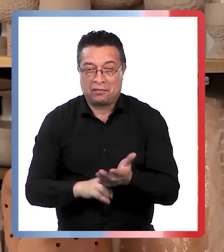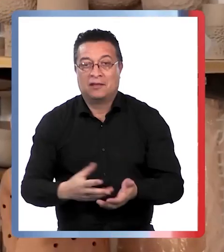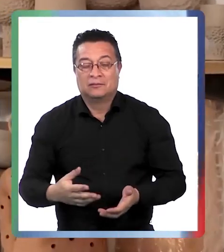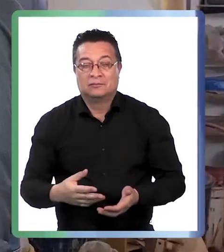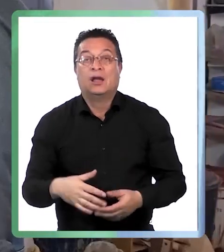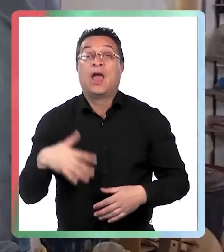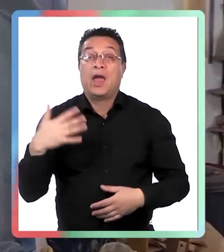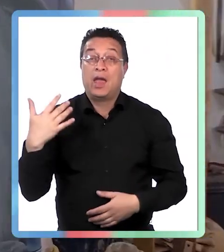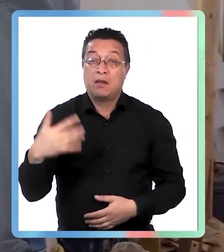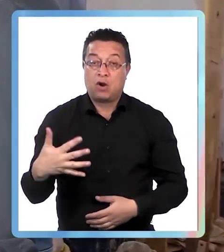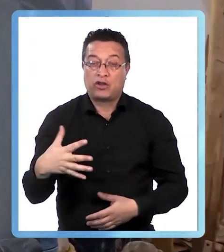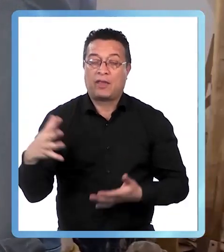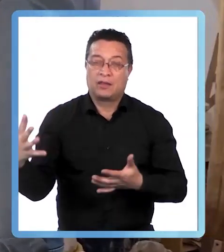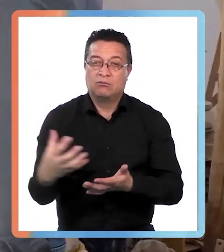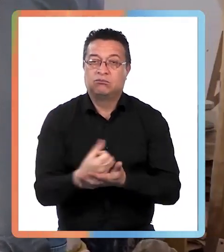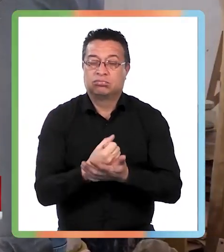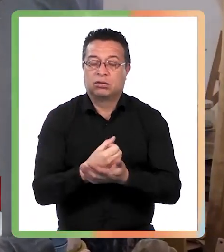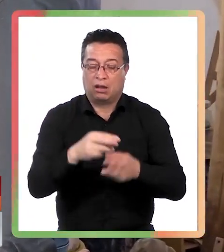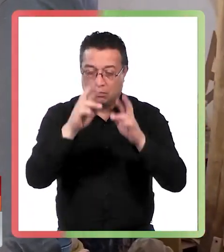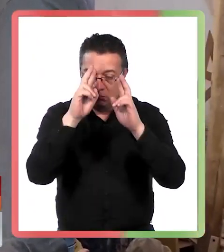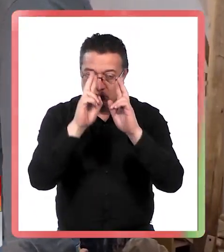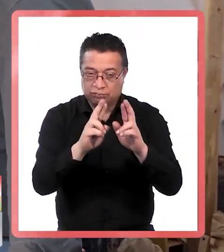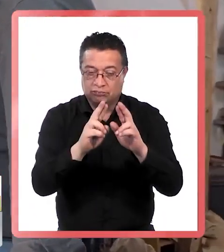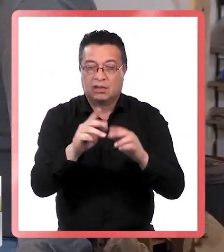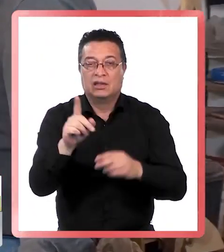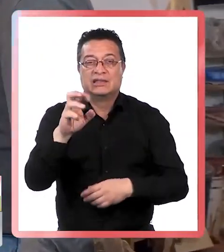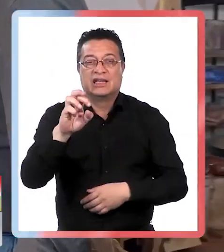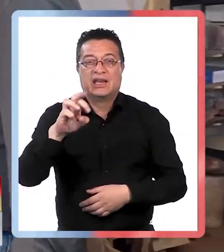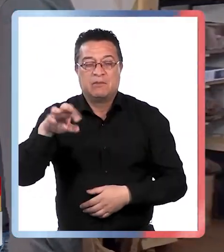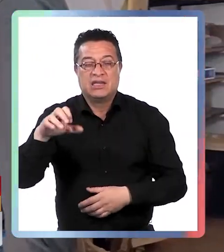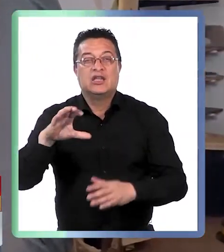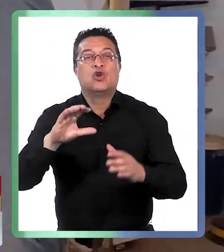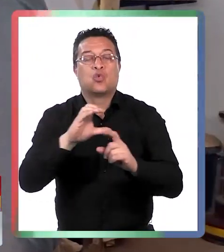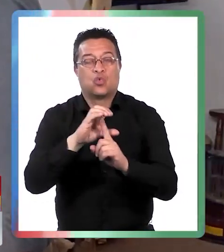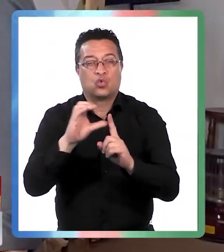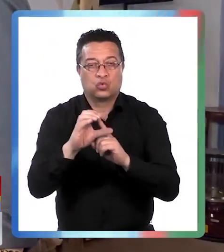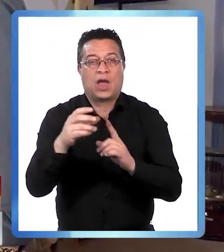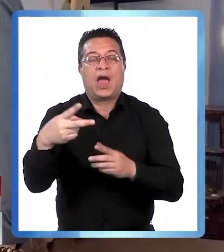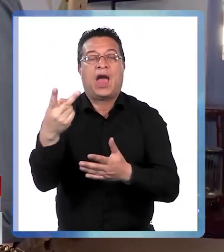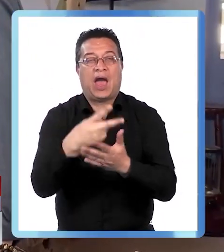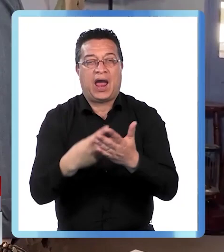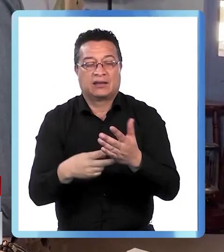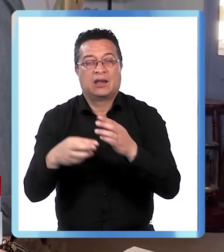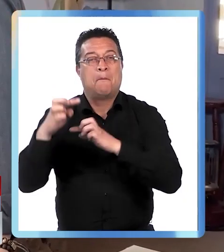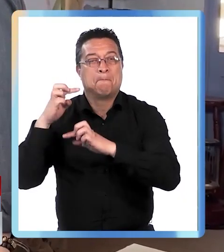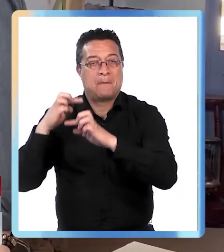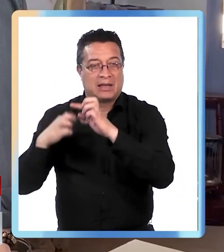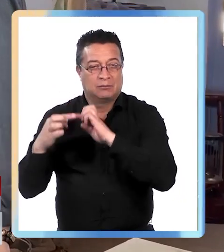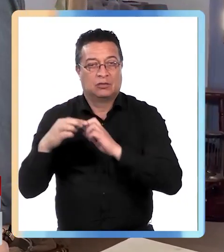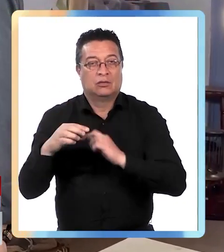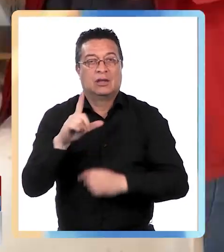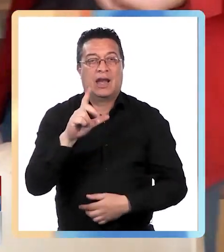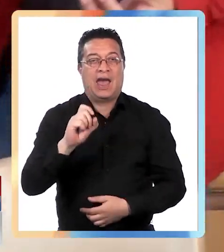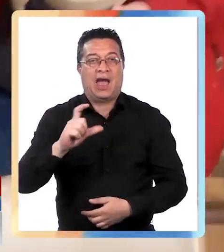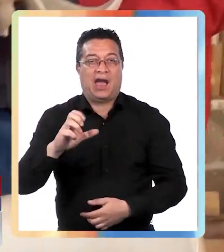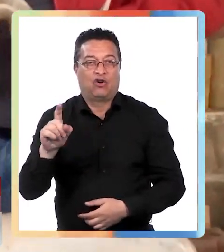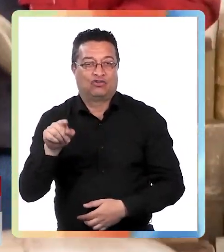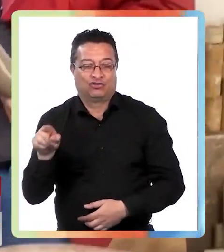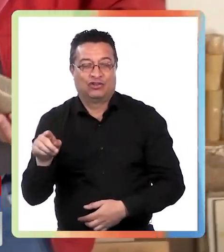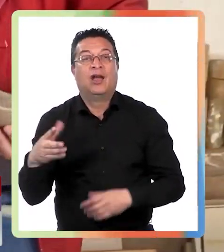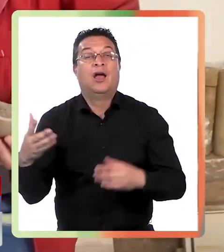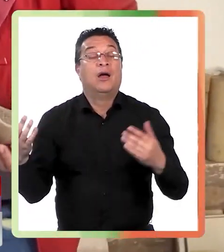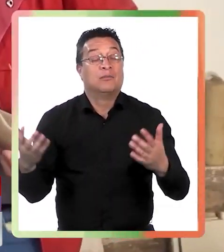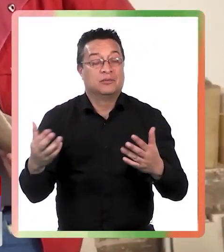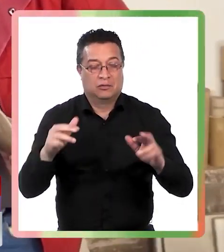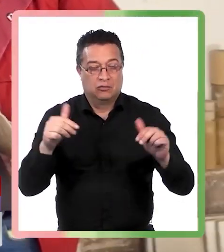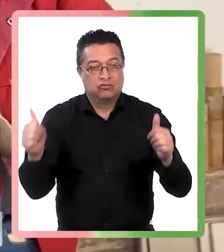realmente Un importante logro que fue destacado por el Ceremi de las Culturas las Artes y el Patrimonio Claudio